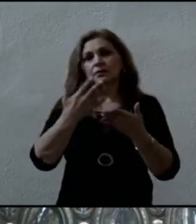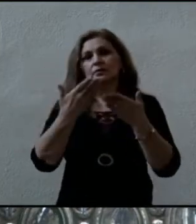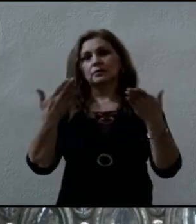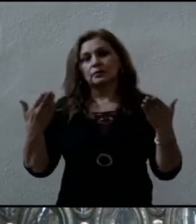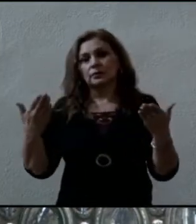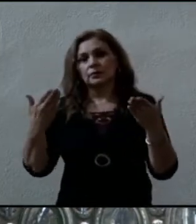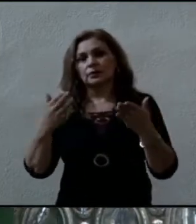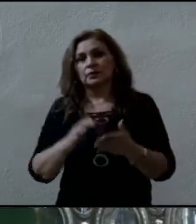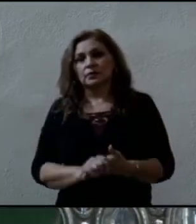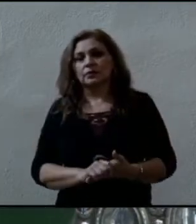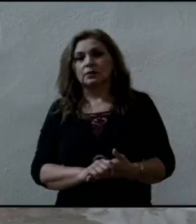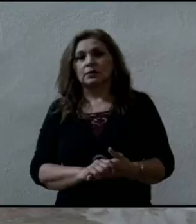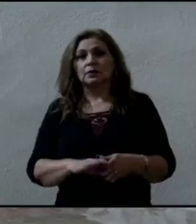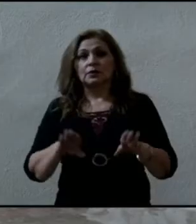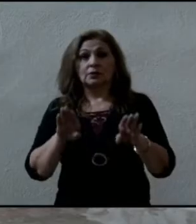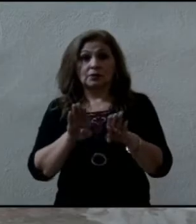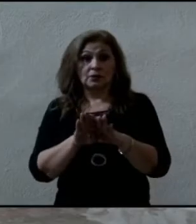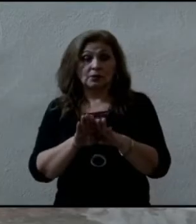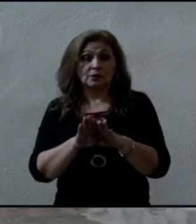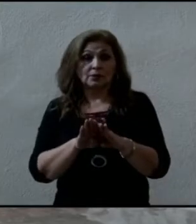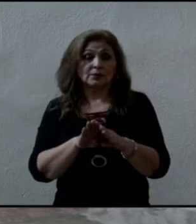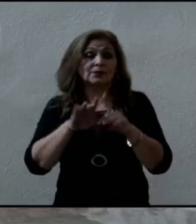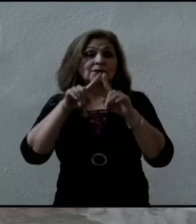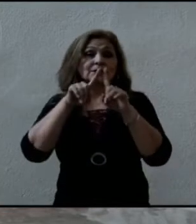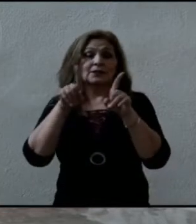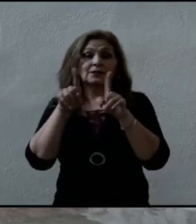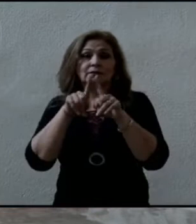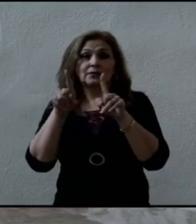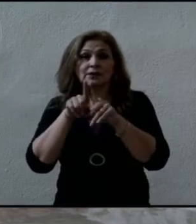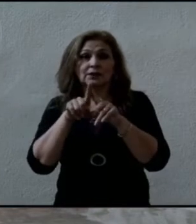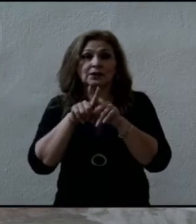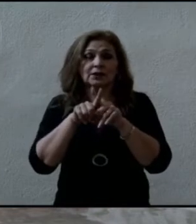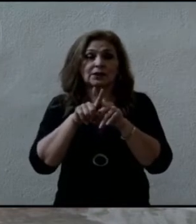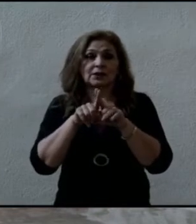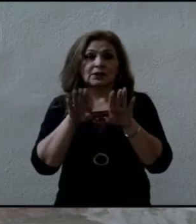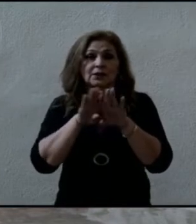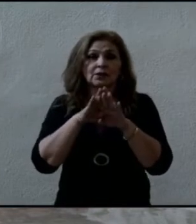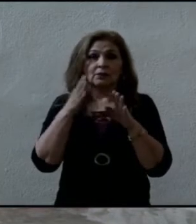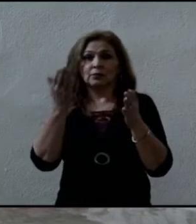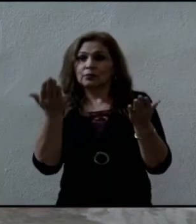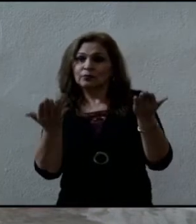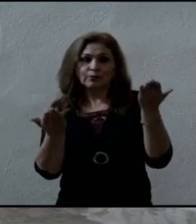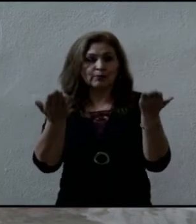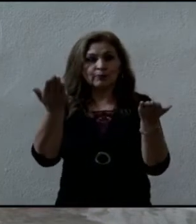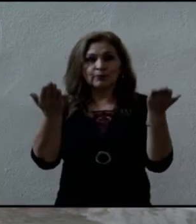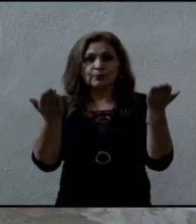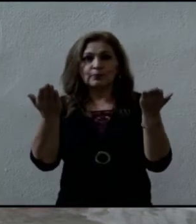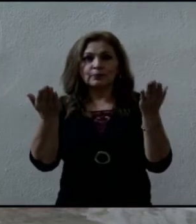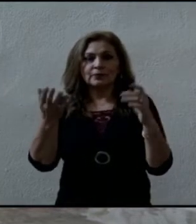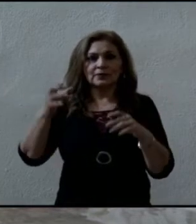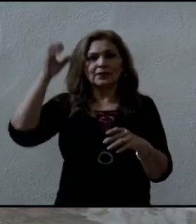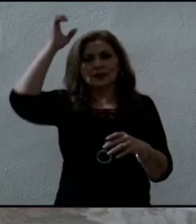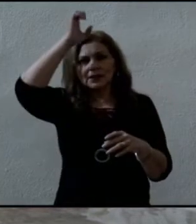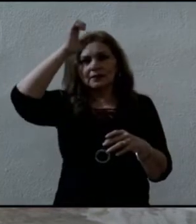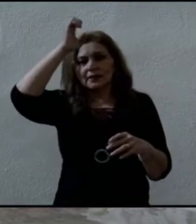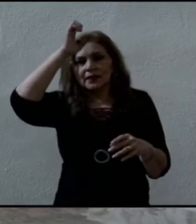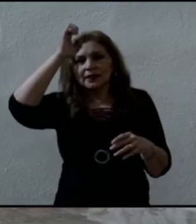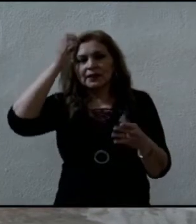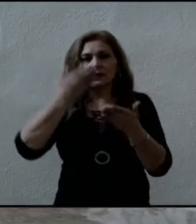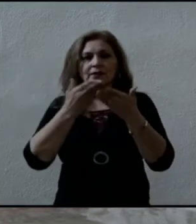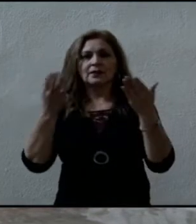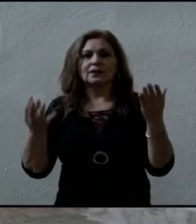contraste con lo que nos relató el Evangelio. Aquella muchedumbre tenía hambre,